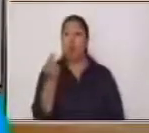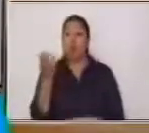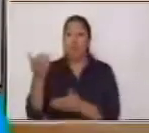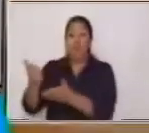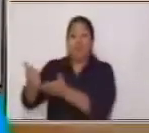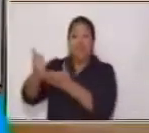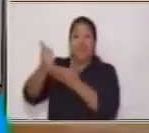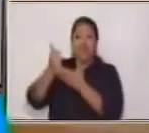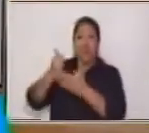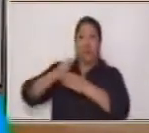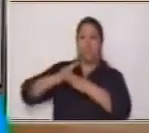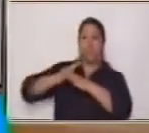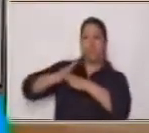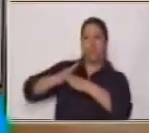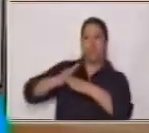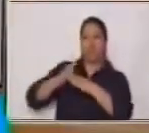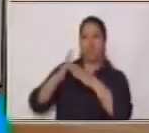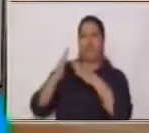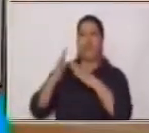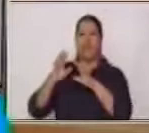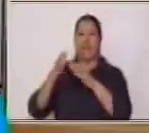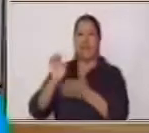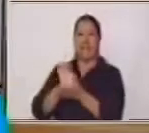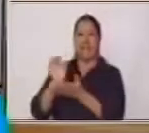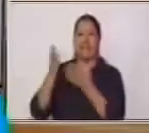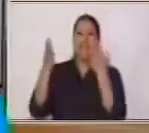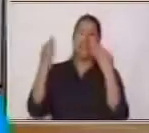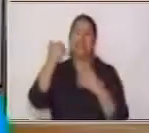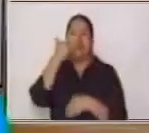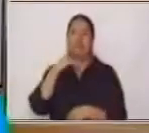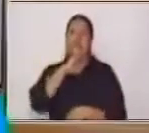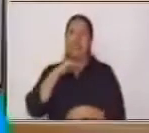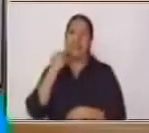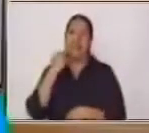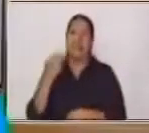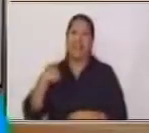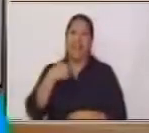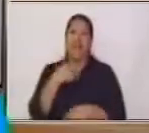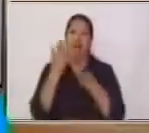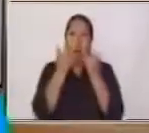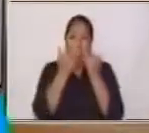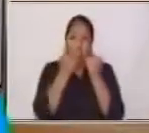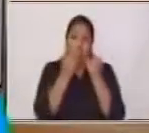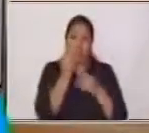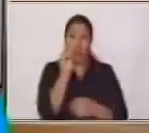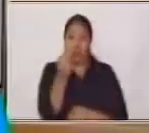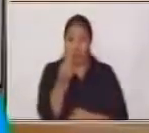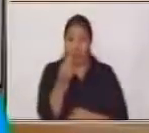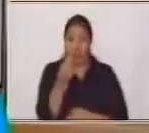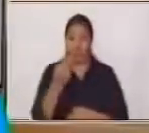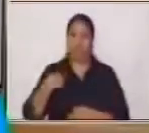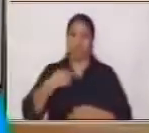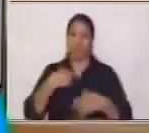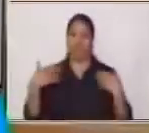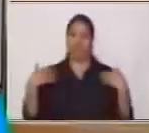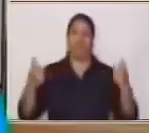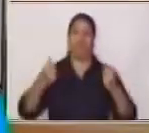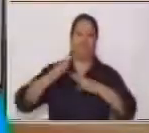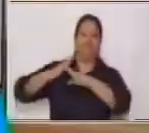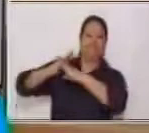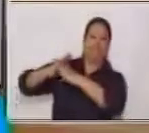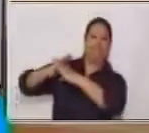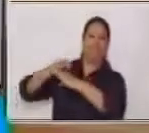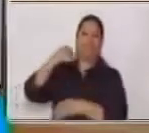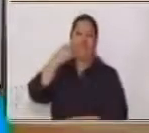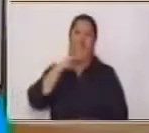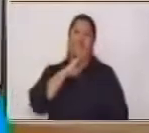Y son muy ricas ¿Verdad que sí? Muy bien Ya hicimos la primera adivinanza Ahora vamos con la segunda Vamos a